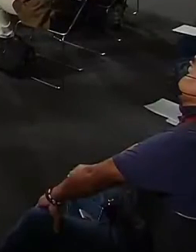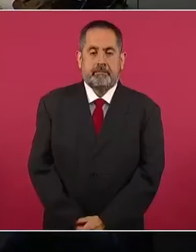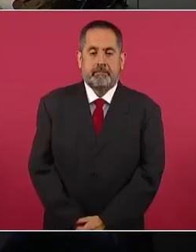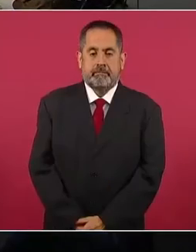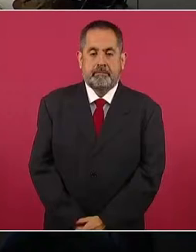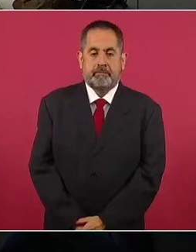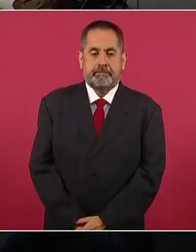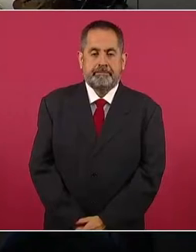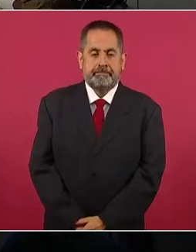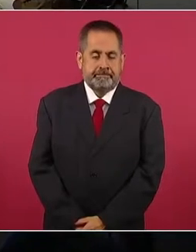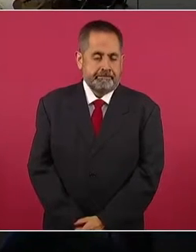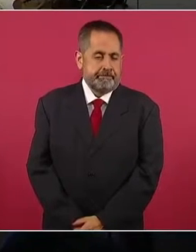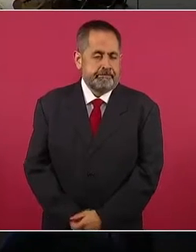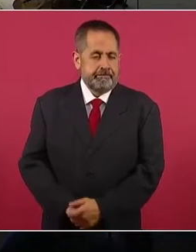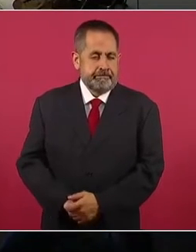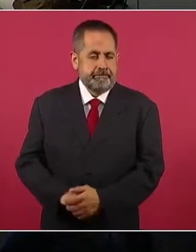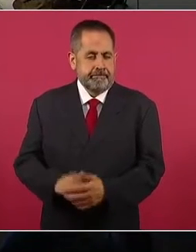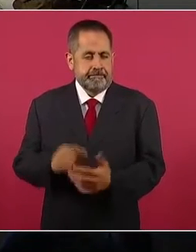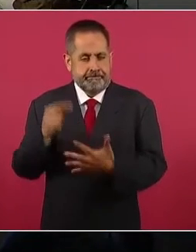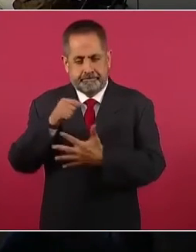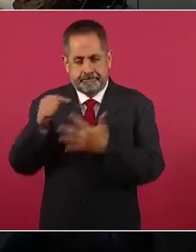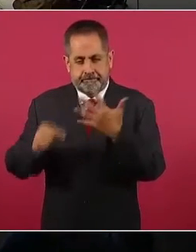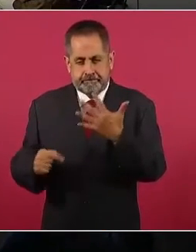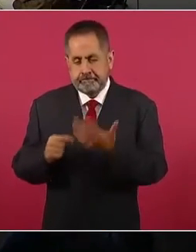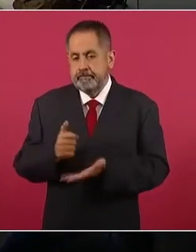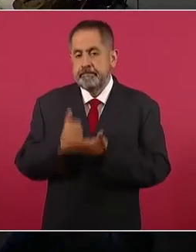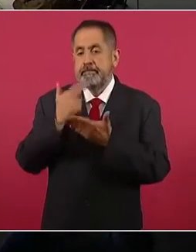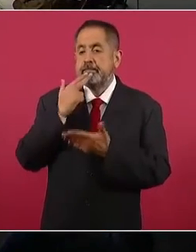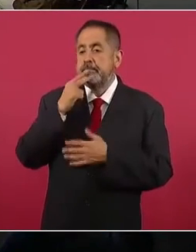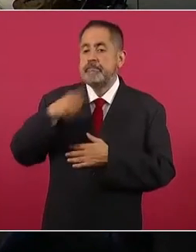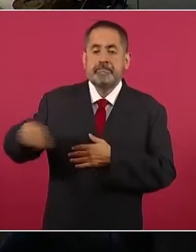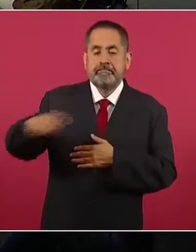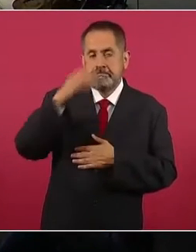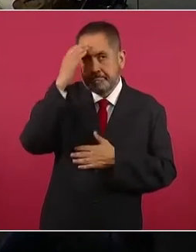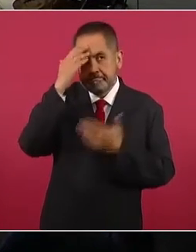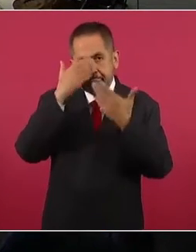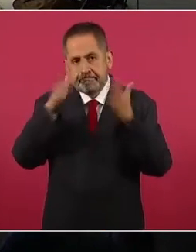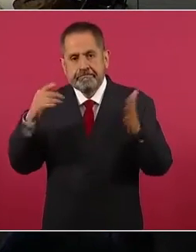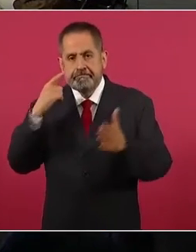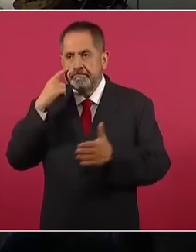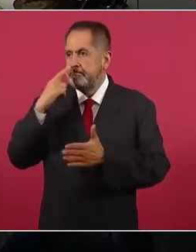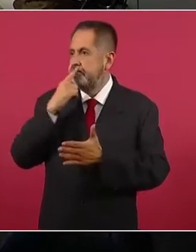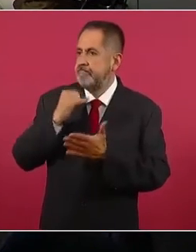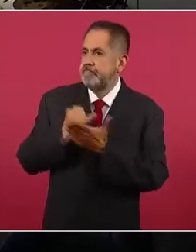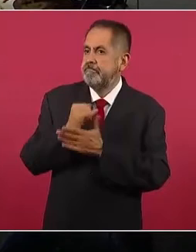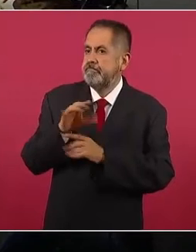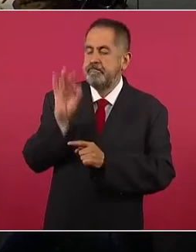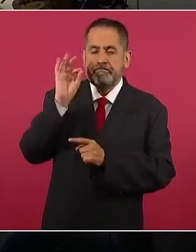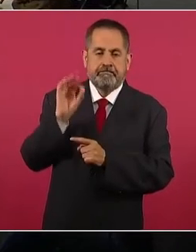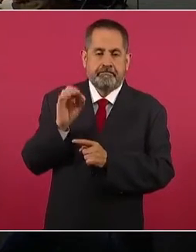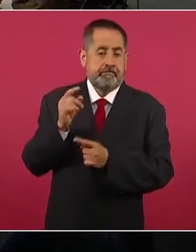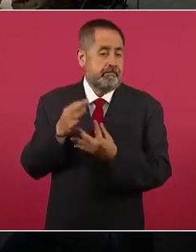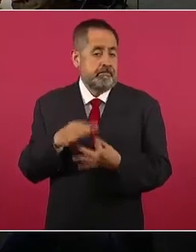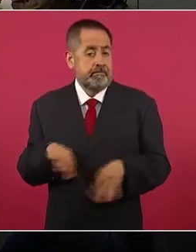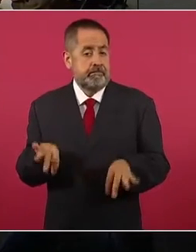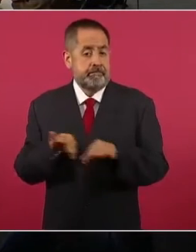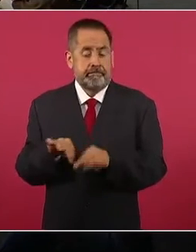es parte de la democracia y la democracia es fundamental,